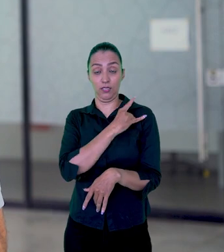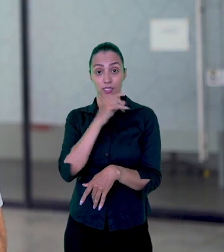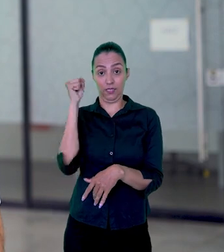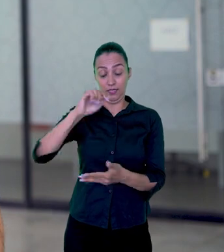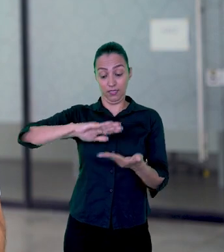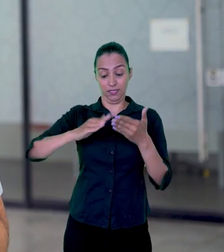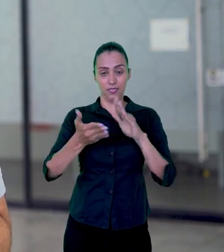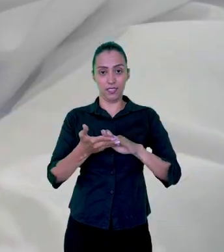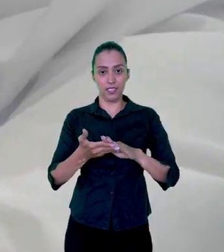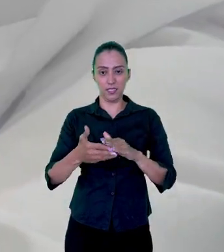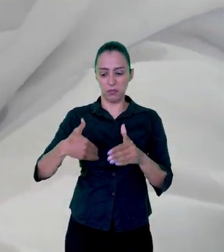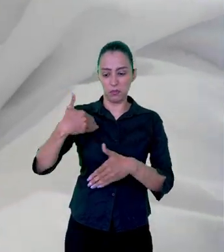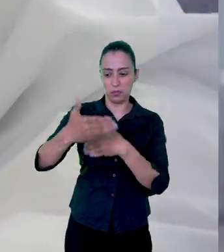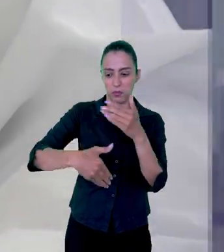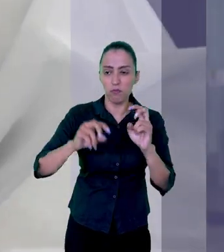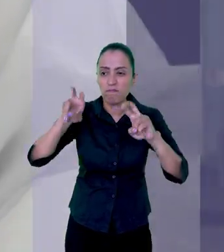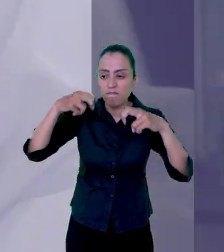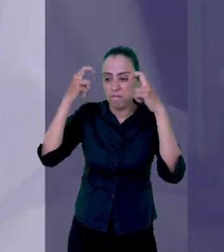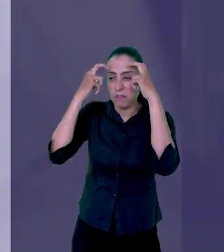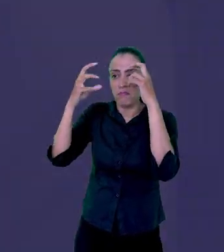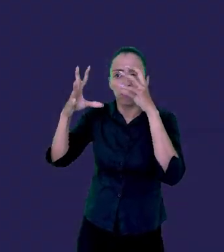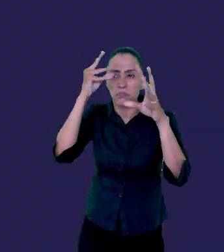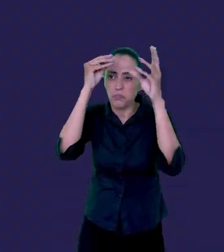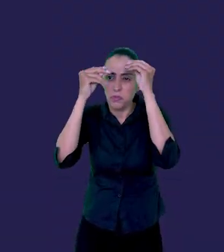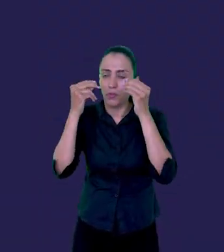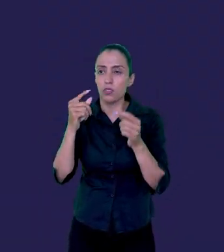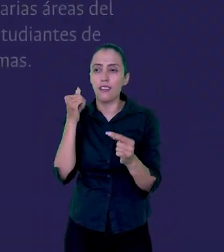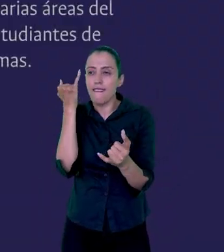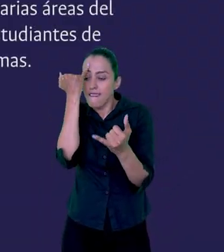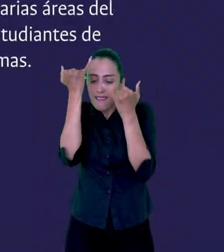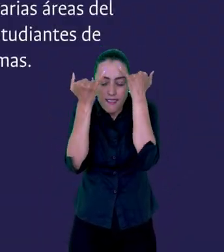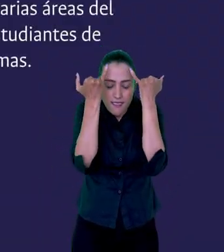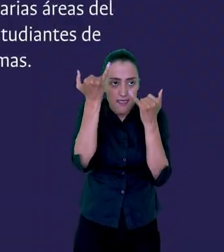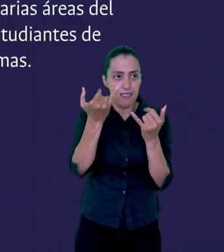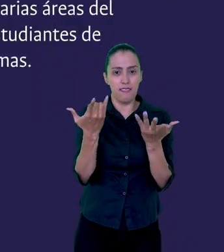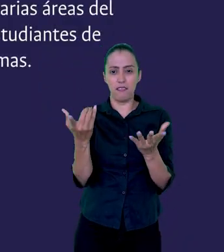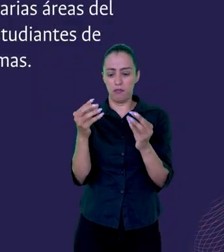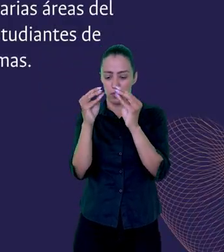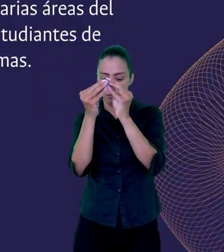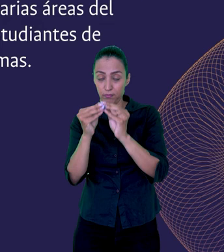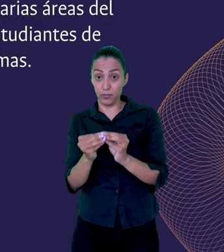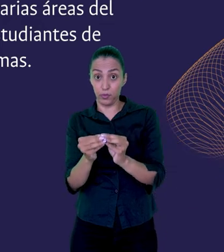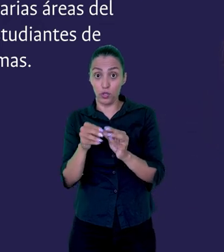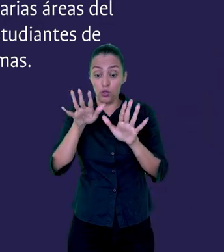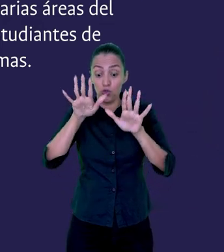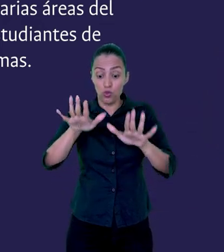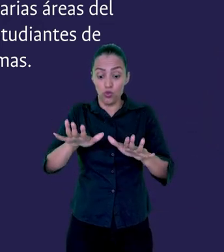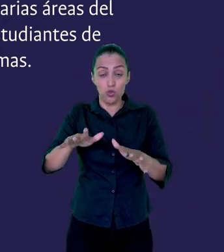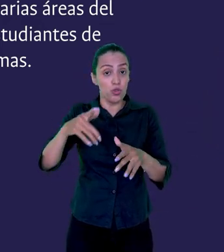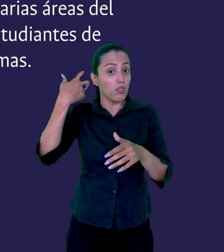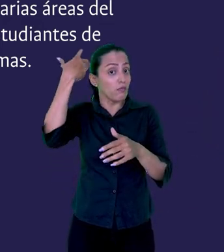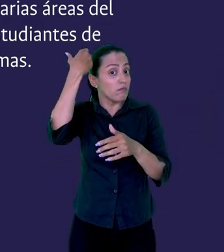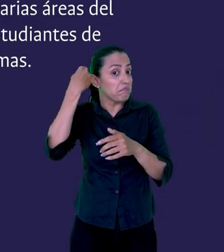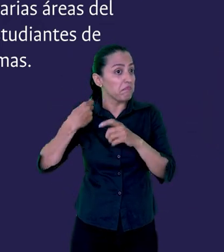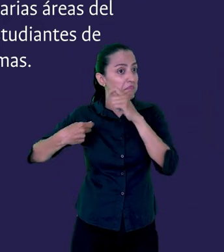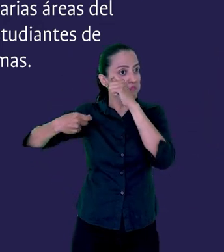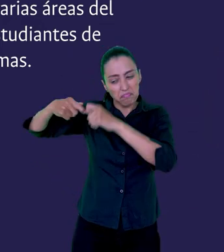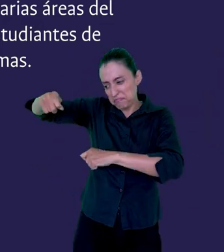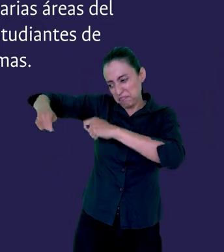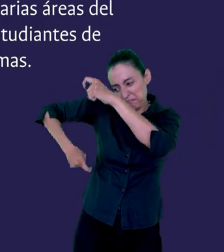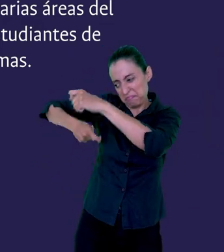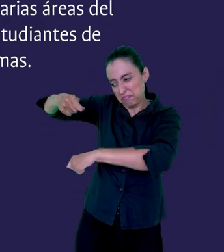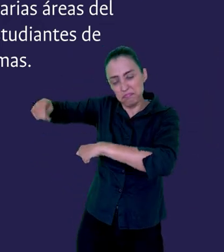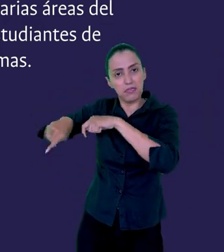permitido la apropiación de conocimientos a través del desarrollo de prototipos, como lo son una máquina de tensión para cabello y el desarrollo de